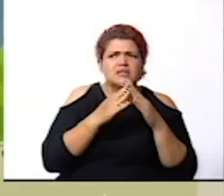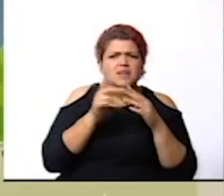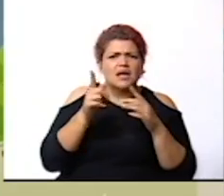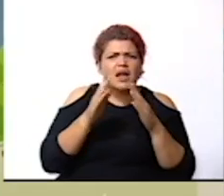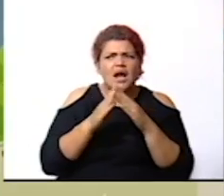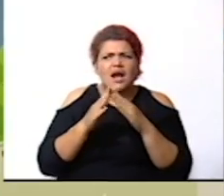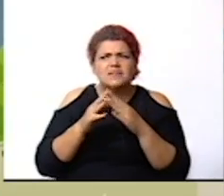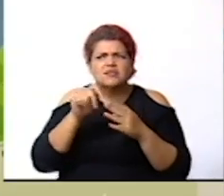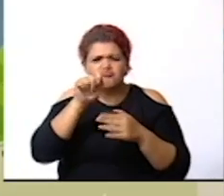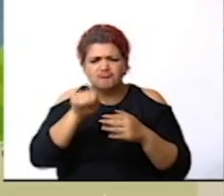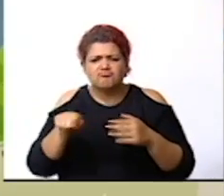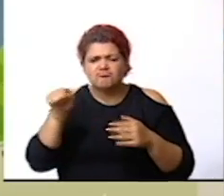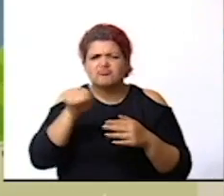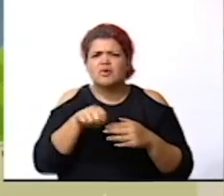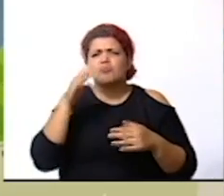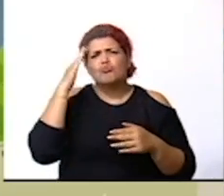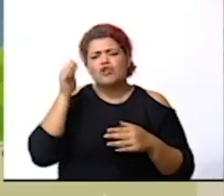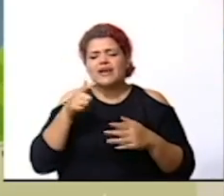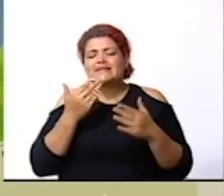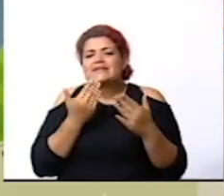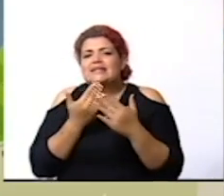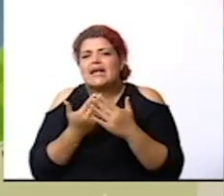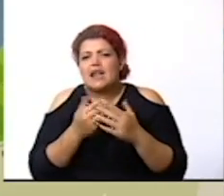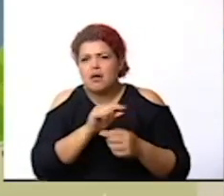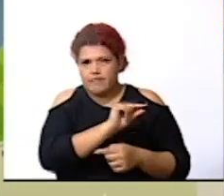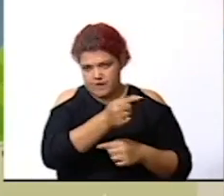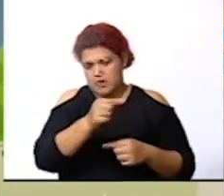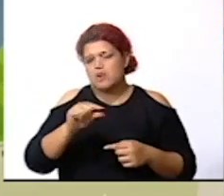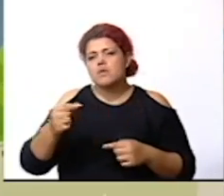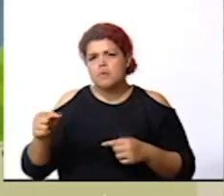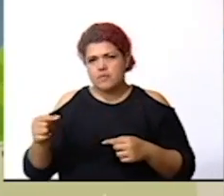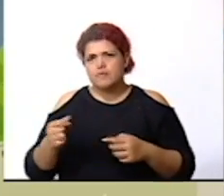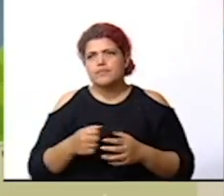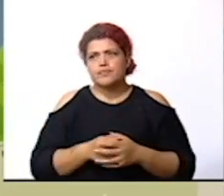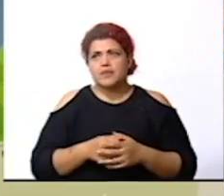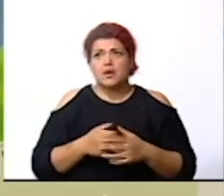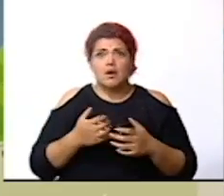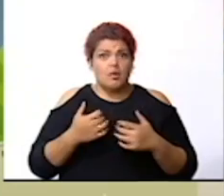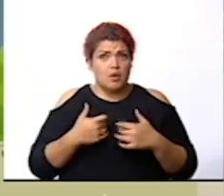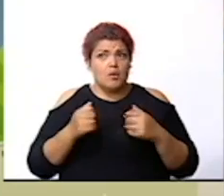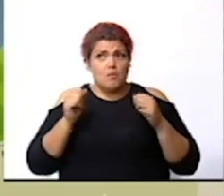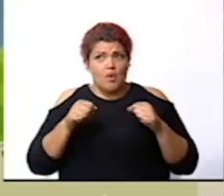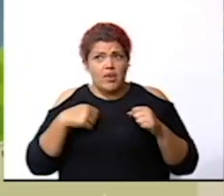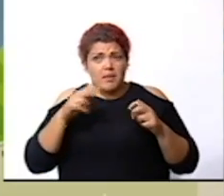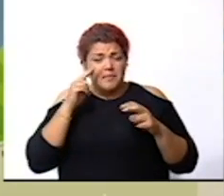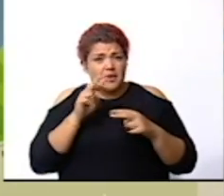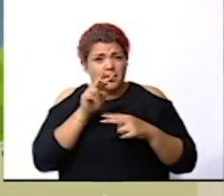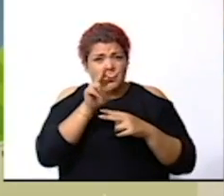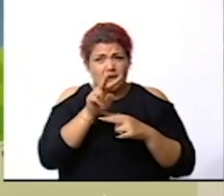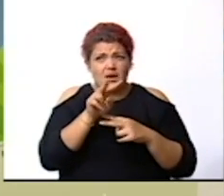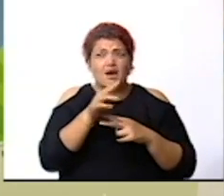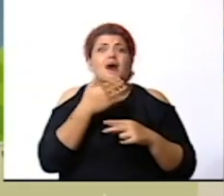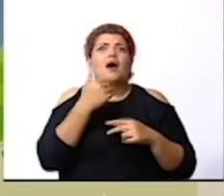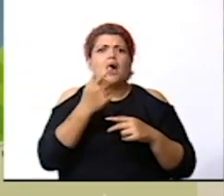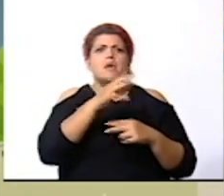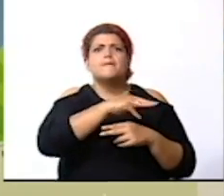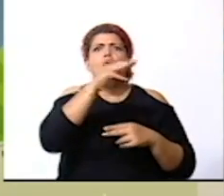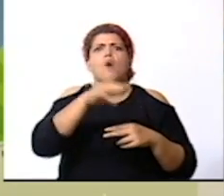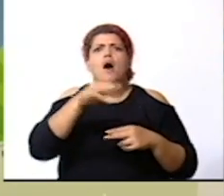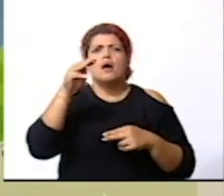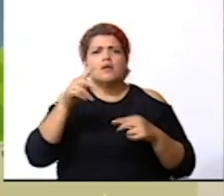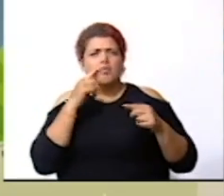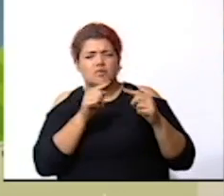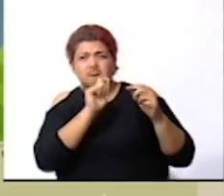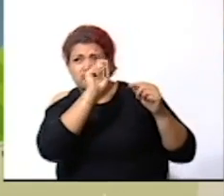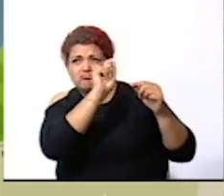una equis porque está cerca de un río ahora podemos ver a este lado que tiene unas montañas